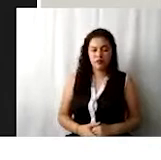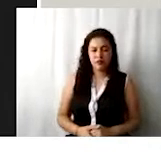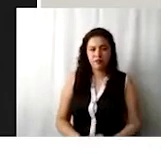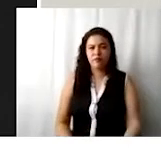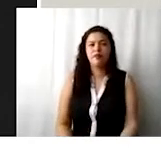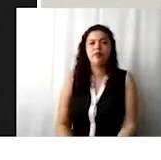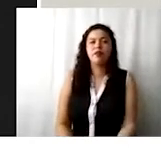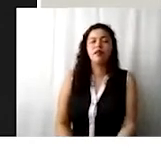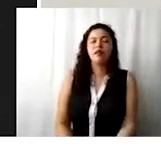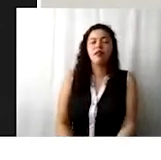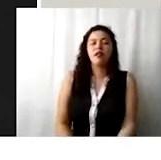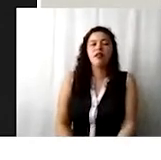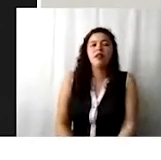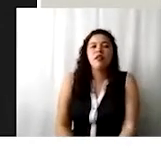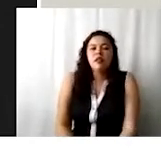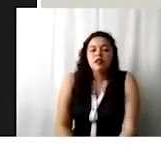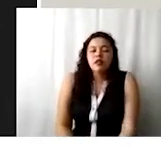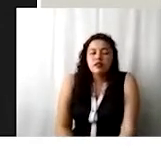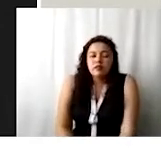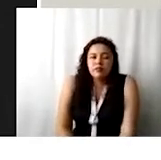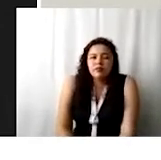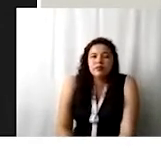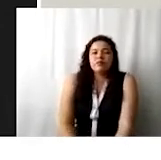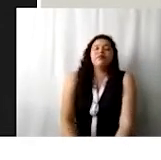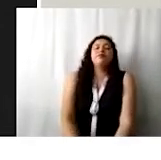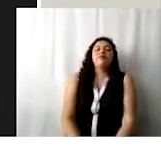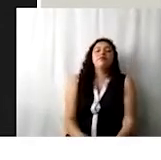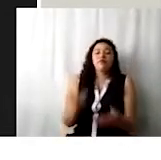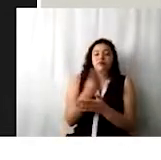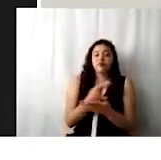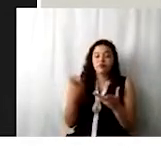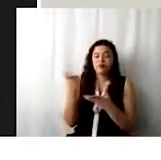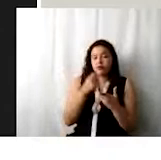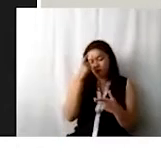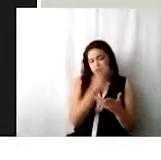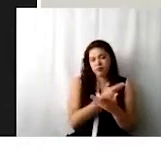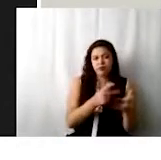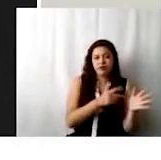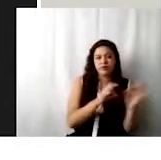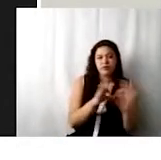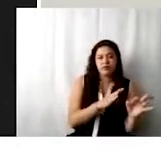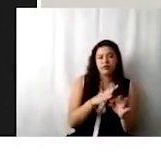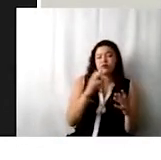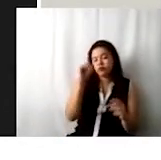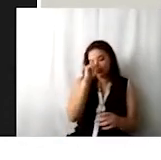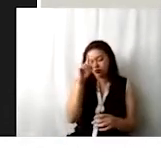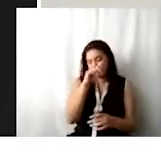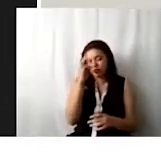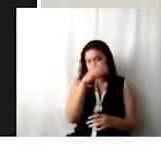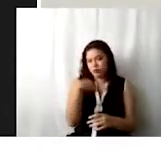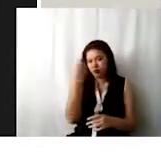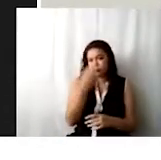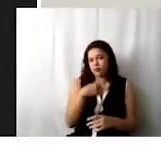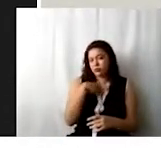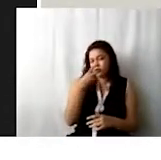El presupuesto se puede registrar hasta que esté capturado el programa de trabajo. O sea, se sugiere considerar, como les comenté, la